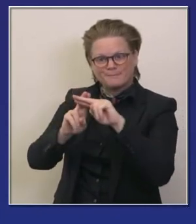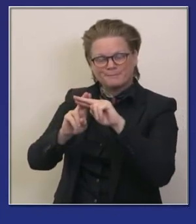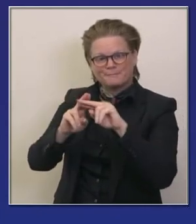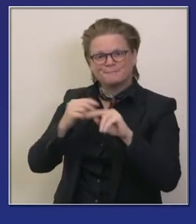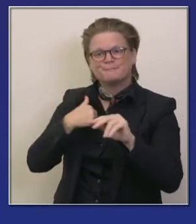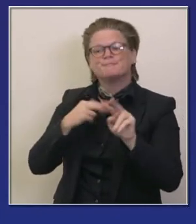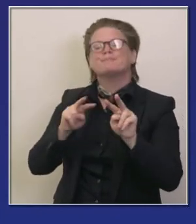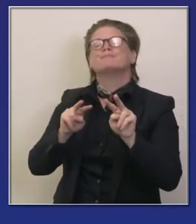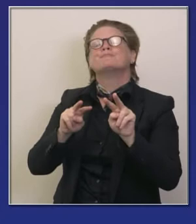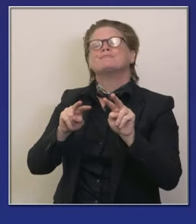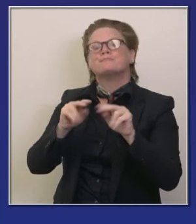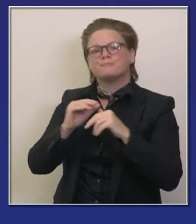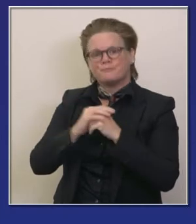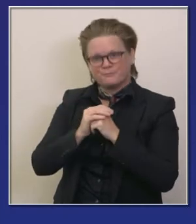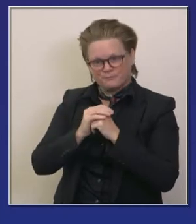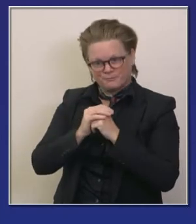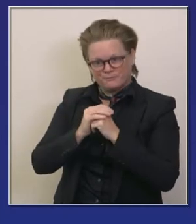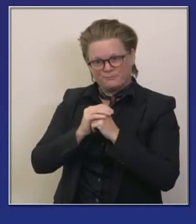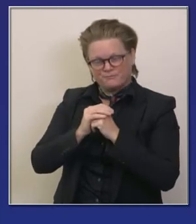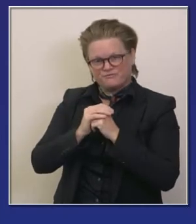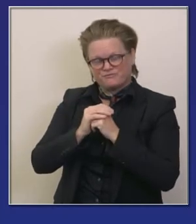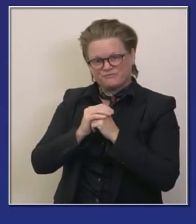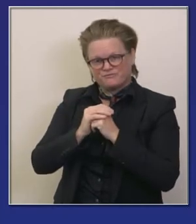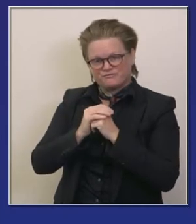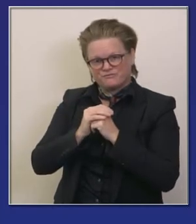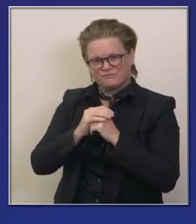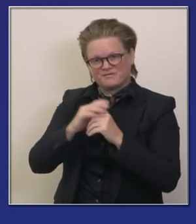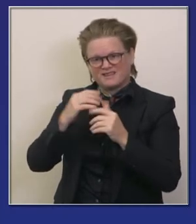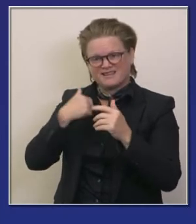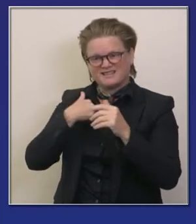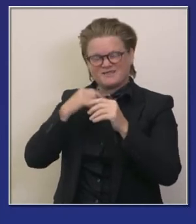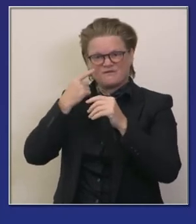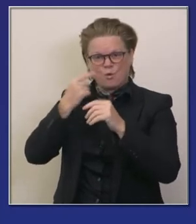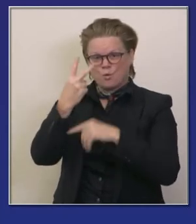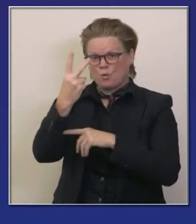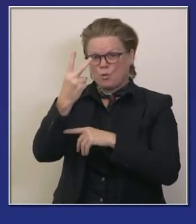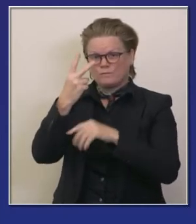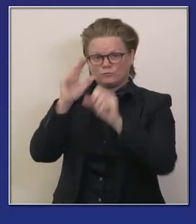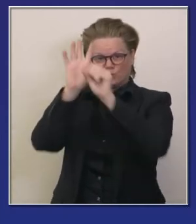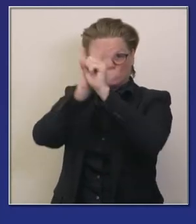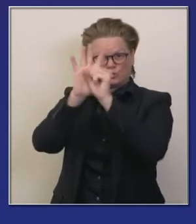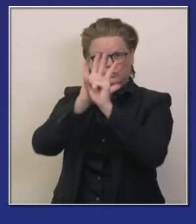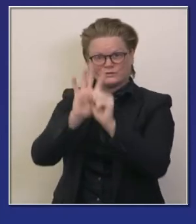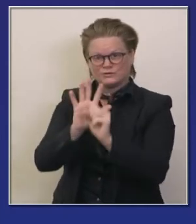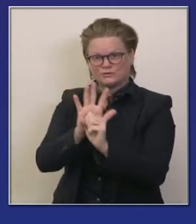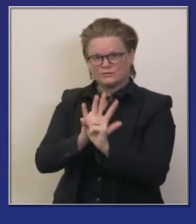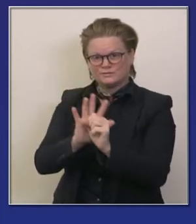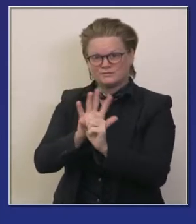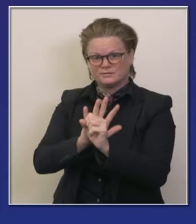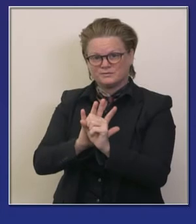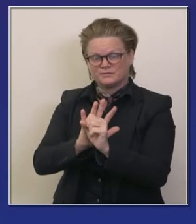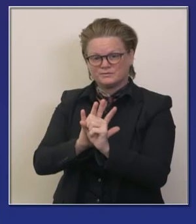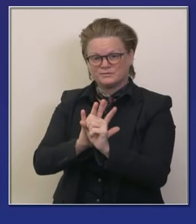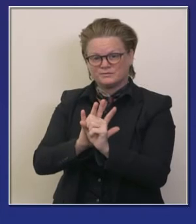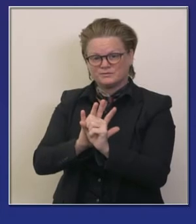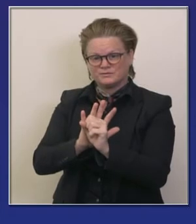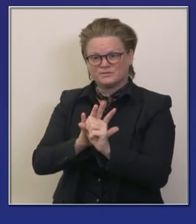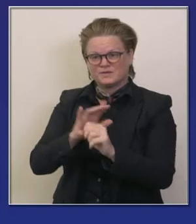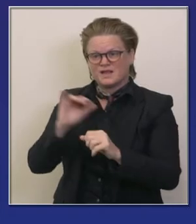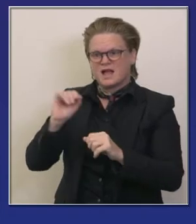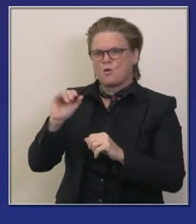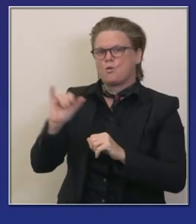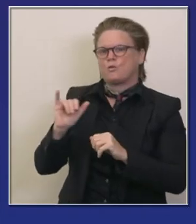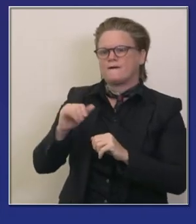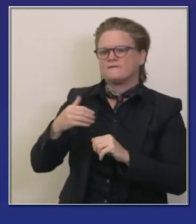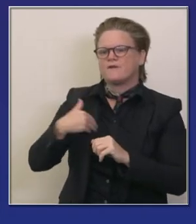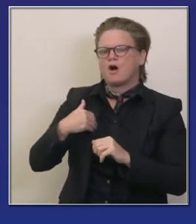horas hemos estado mencionando las vigilando las donde hay nuevos requisitos en vigor en dos regiones del estado y luego requisitos voluntarios